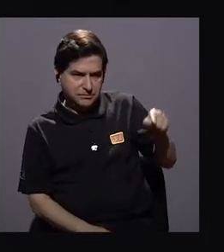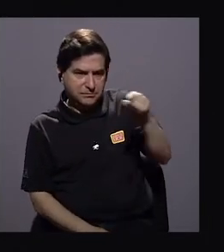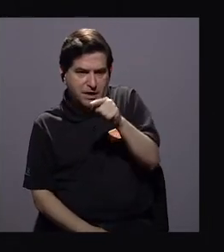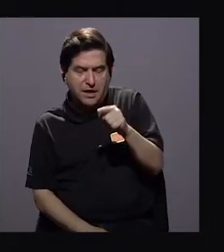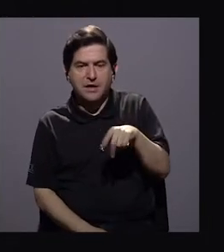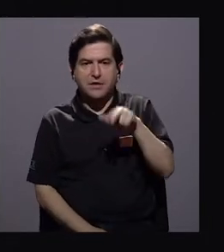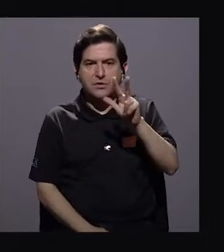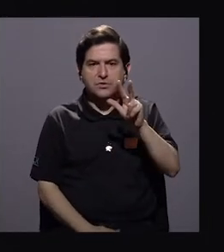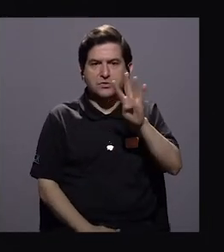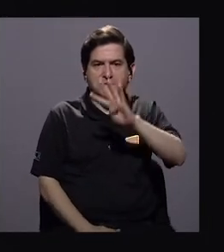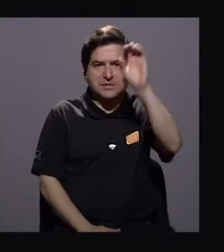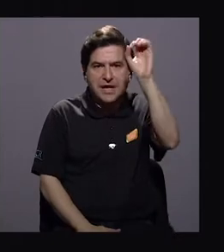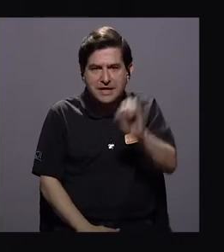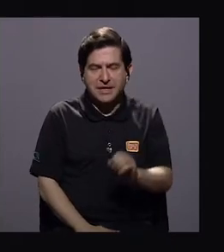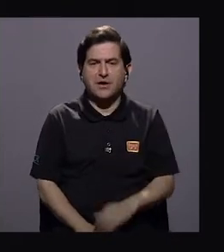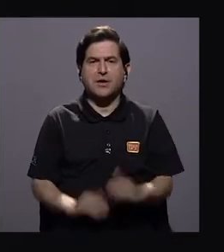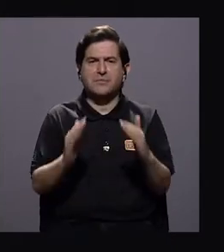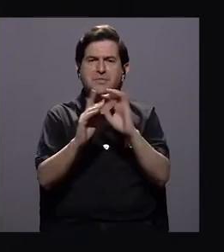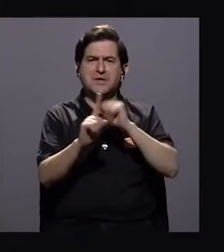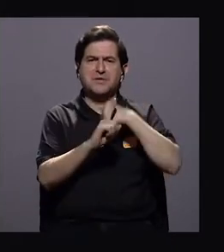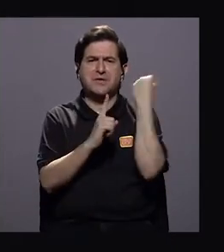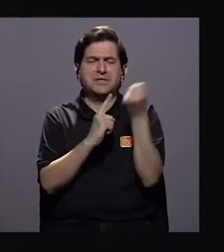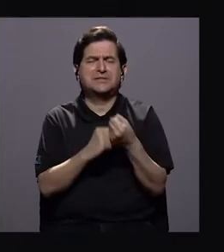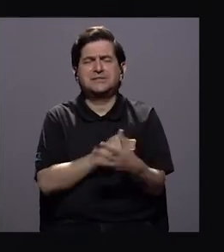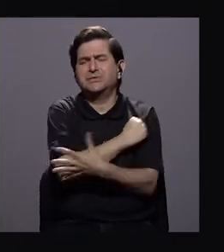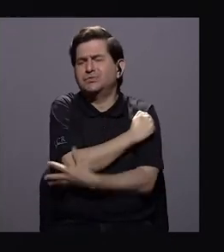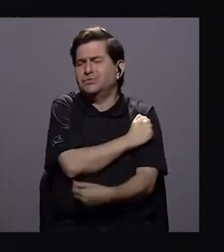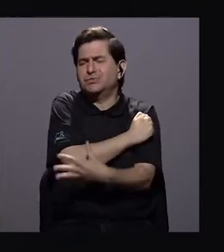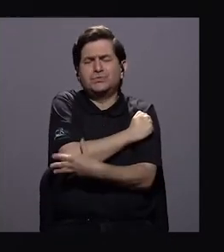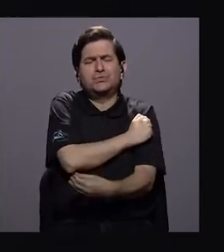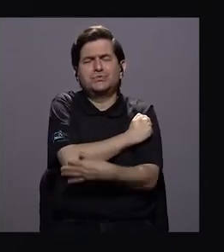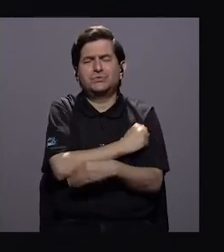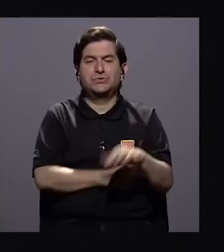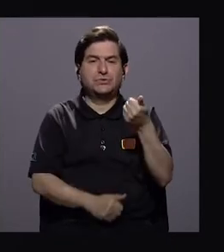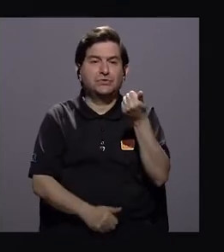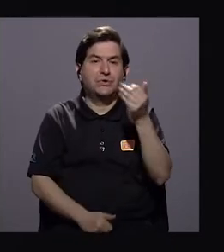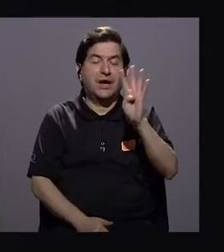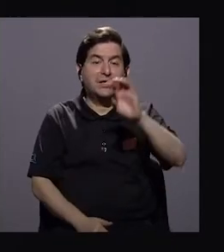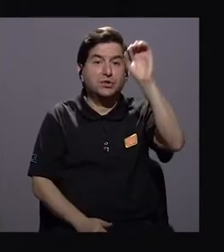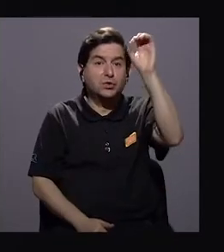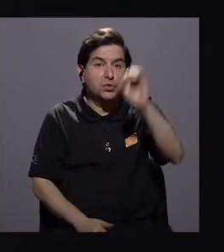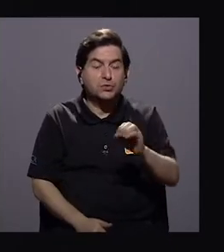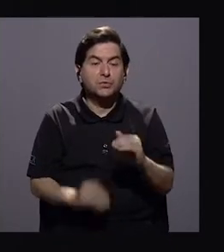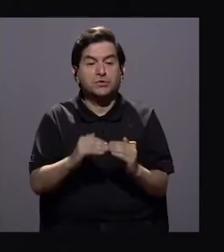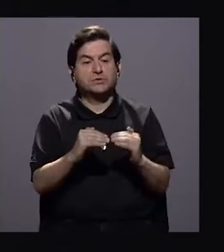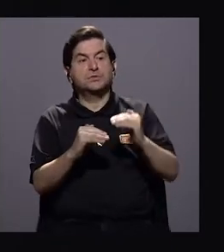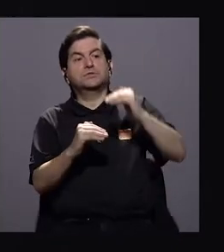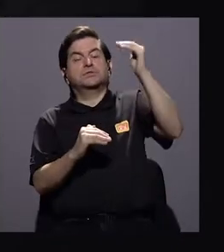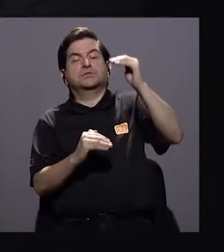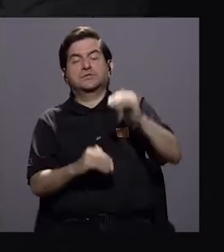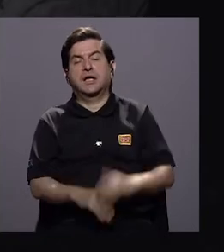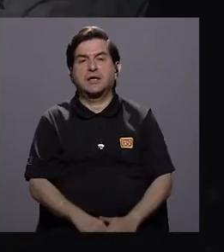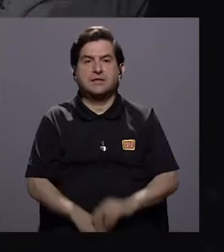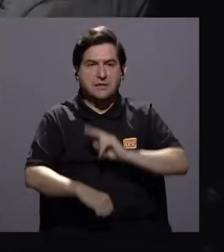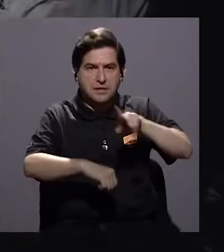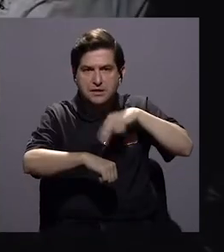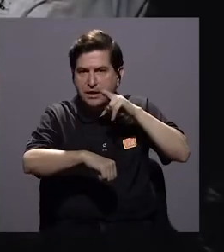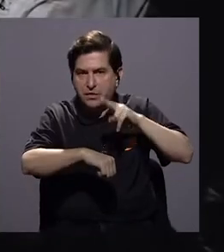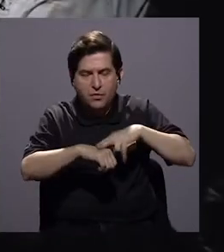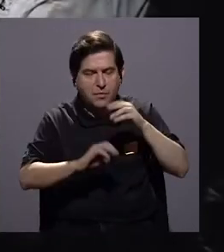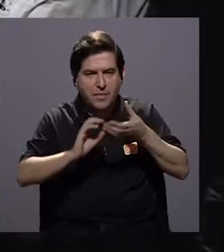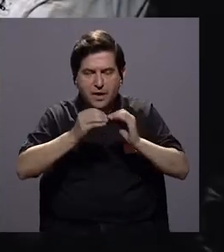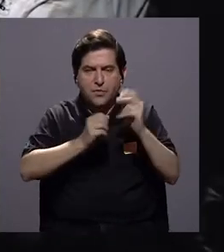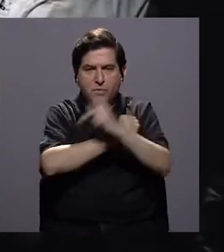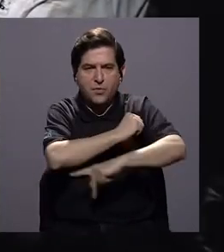de los cuales un 34% vive en condición de pobreza, Rodolfo, y 14 puntos porcentuales más que el promedio del país en los